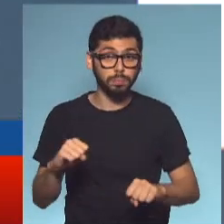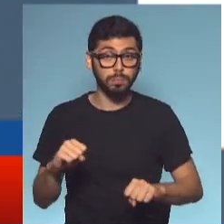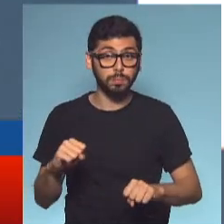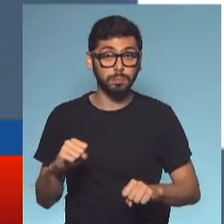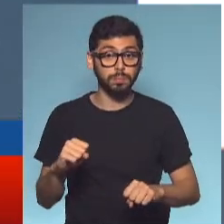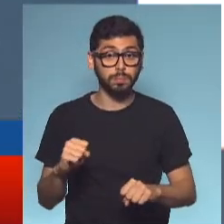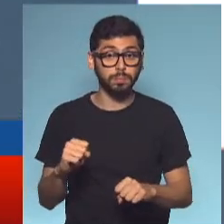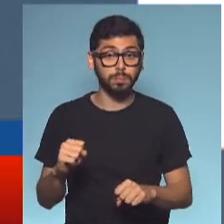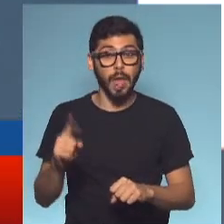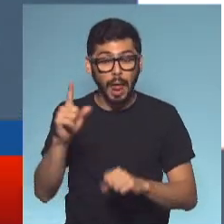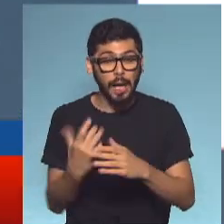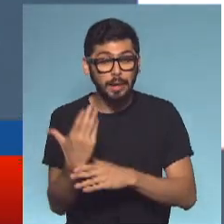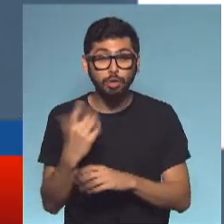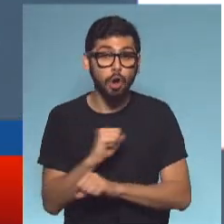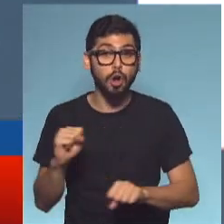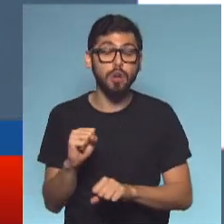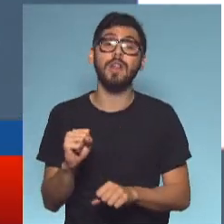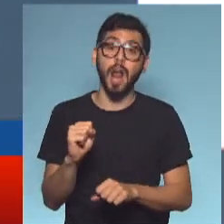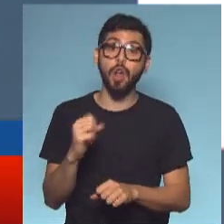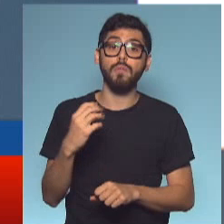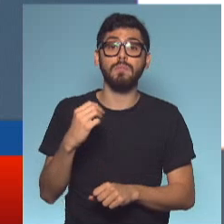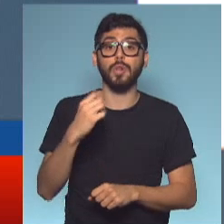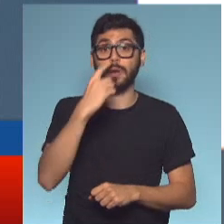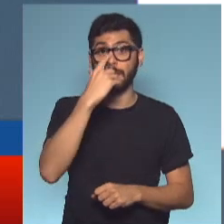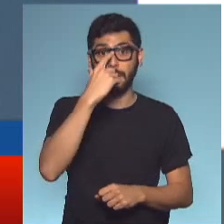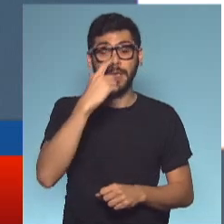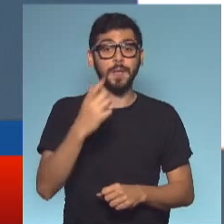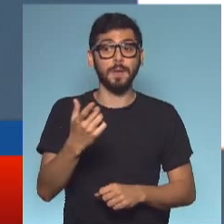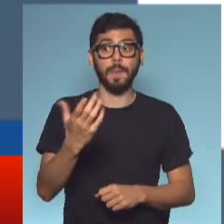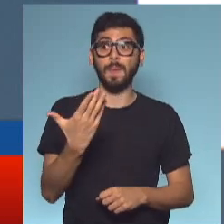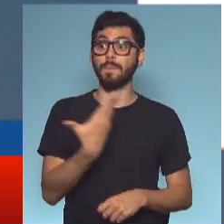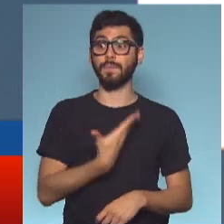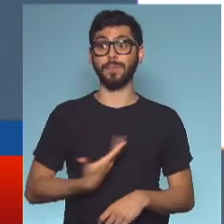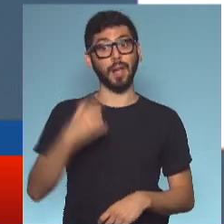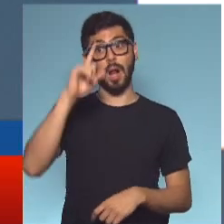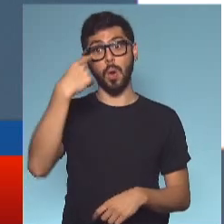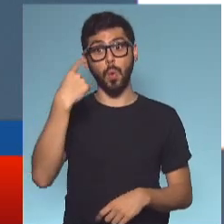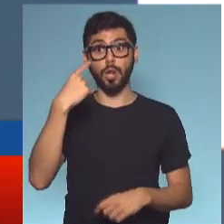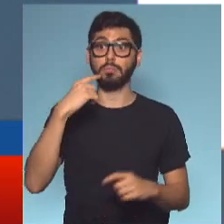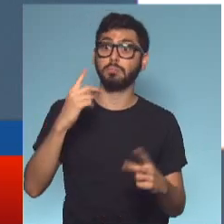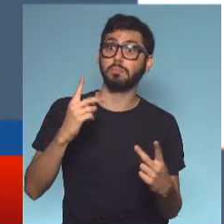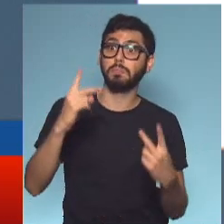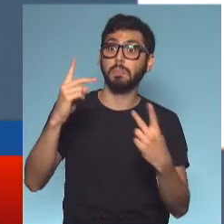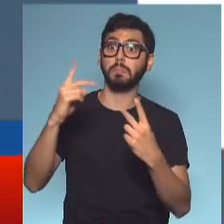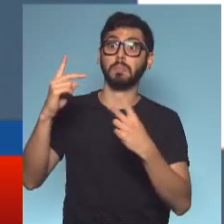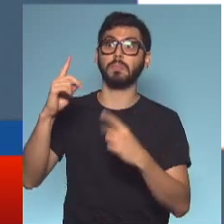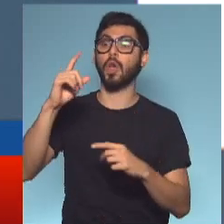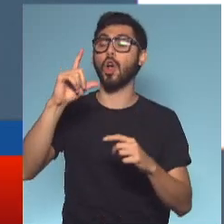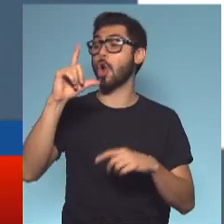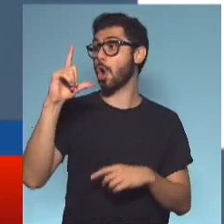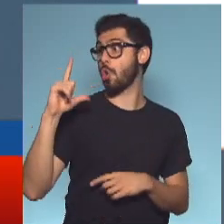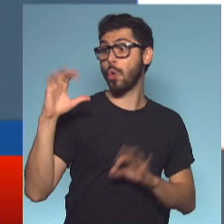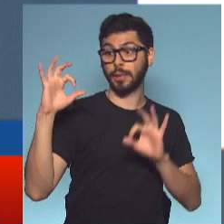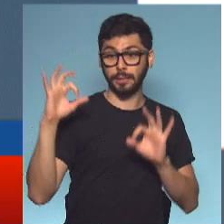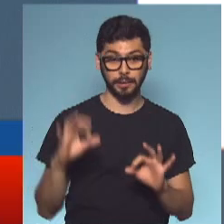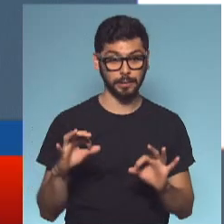sobre todo por el buen clima que traía el presidente Alberto Fernández de su gira con Europa. Llegó el lunes y ya